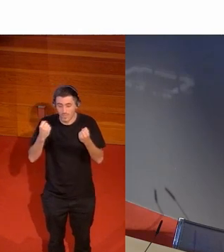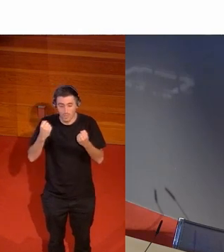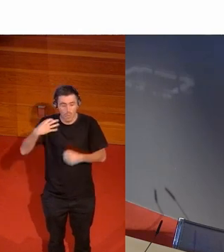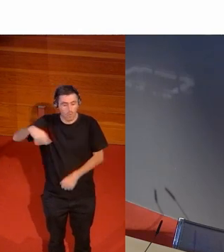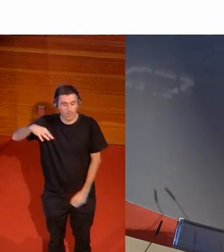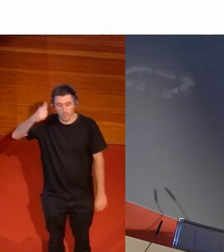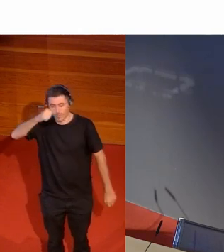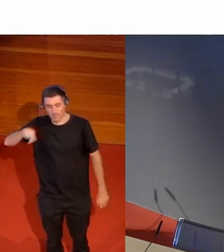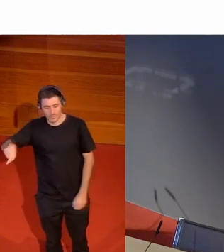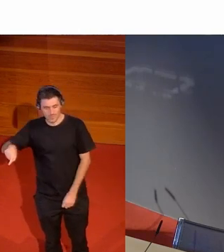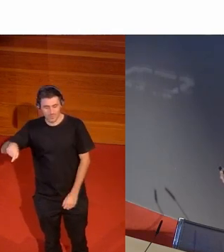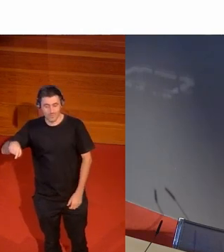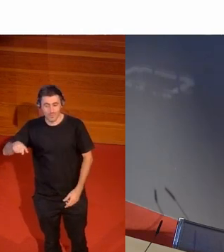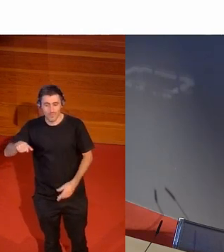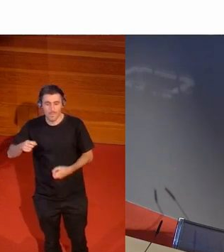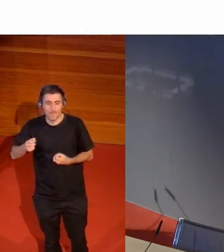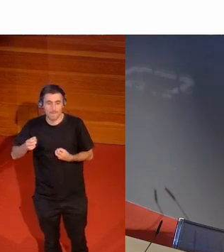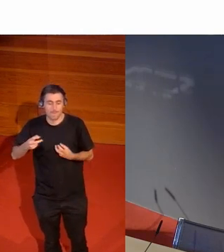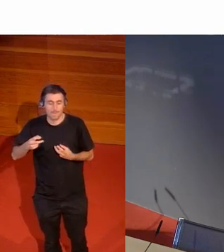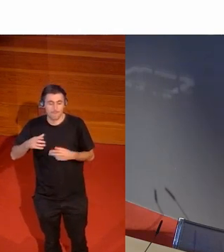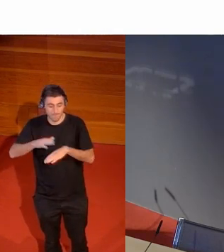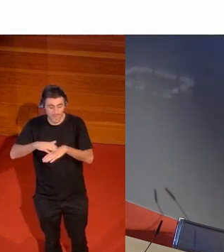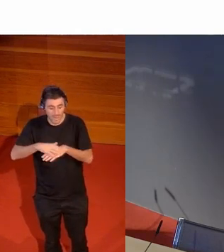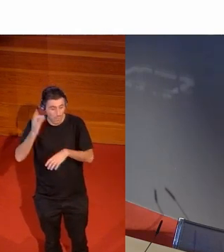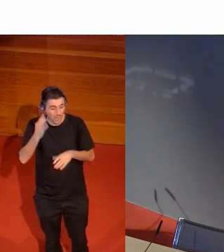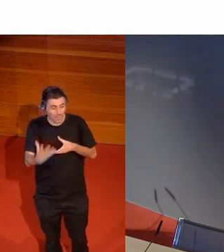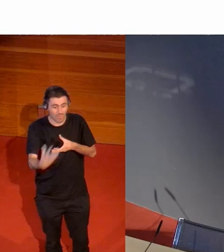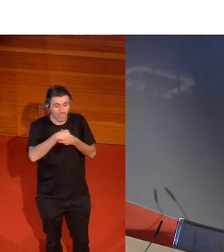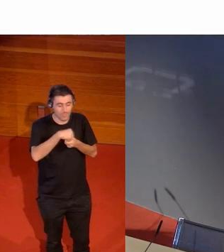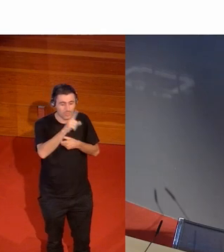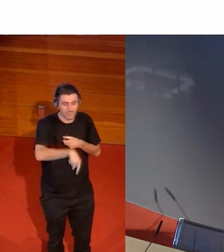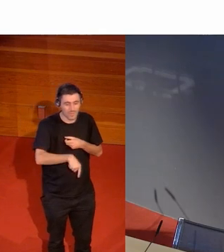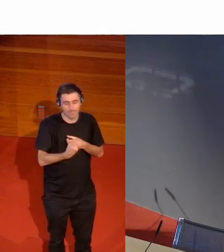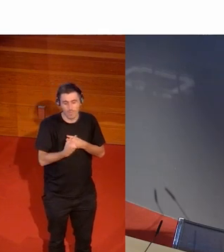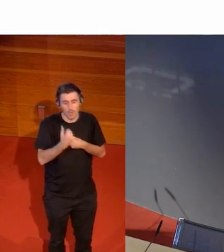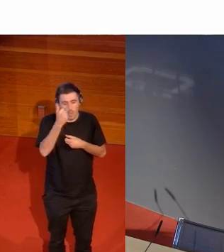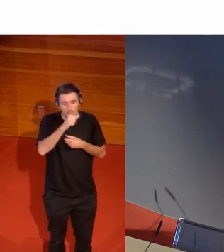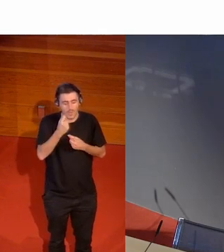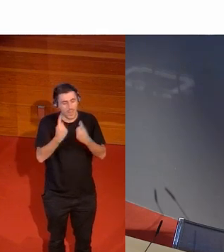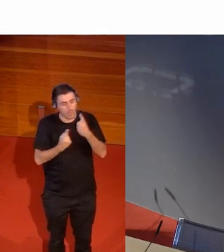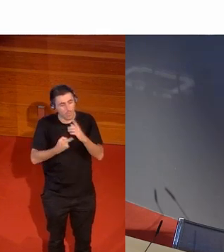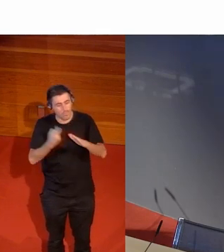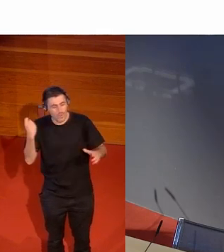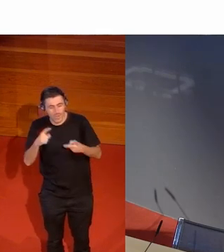masculina entonces para que entren las mujeres tienes que quitar algunos hombres algunas categorías y reajustarlo